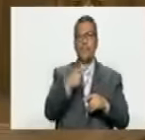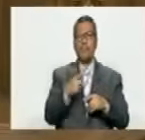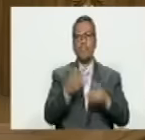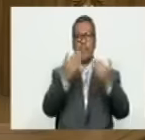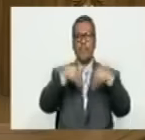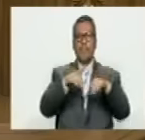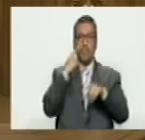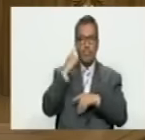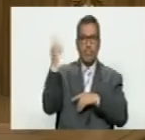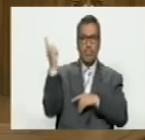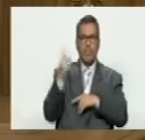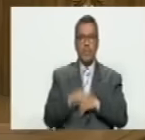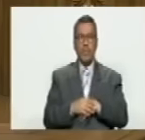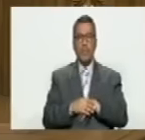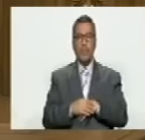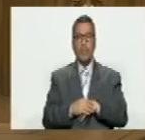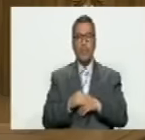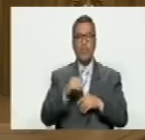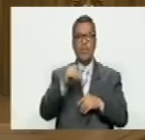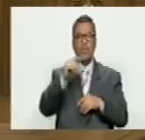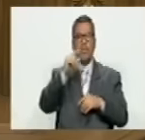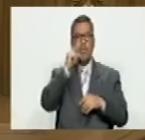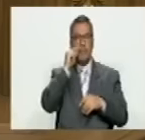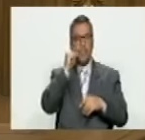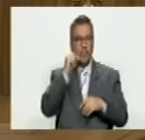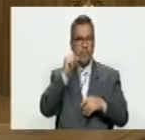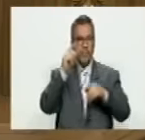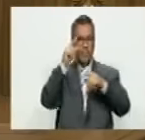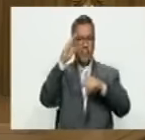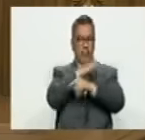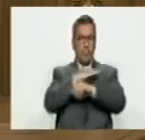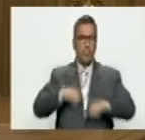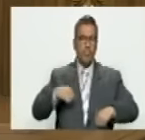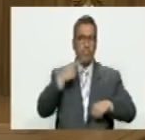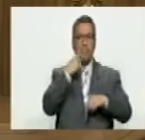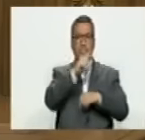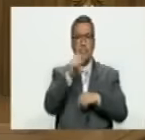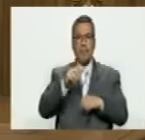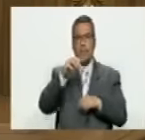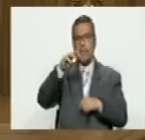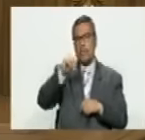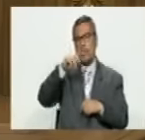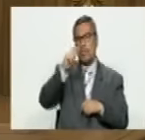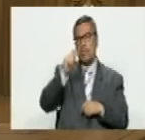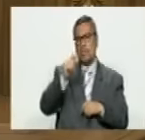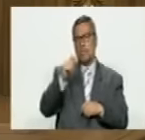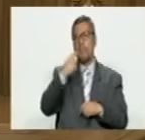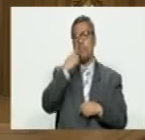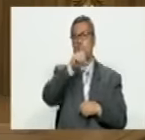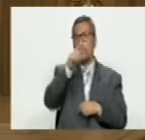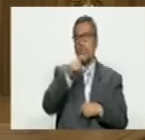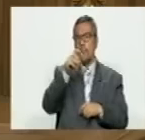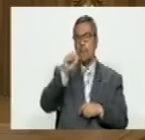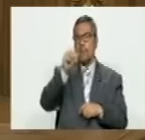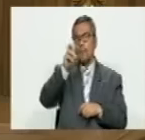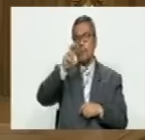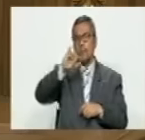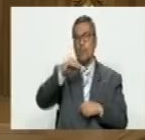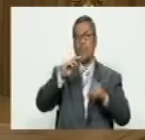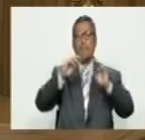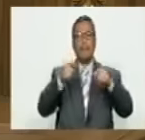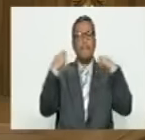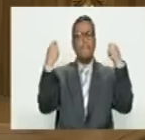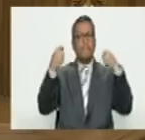siguiente imagen que es lo que el general Padrino López llamaba la encuestocracia me parece un super nombre la encuestocracia es que empezó una